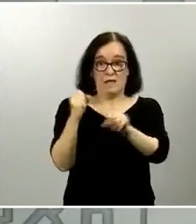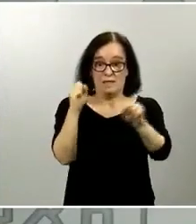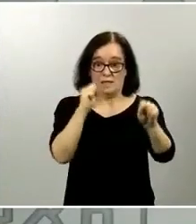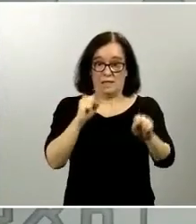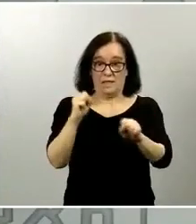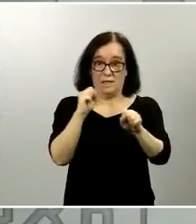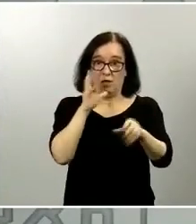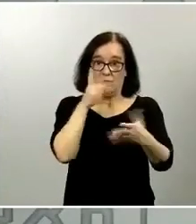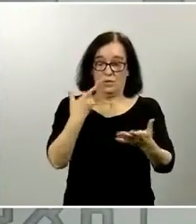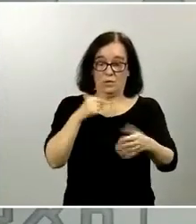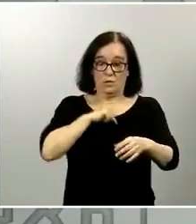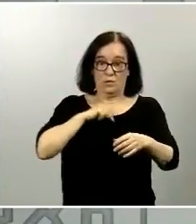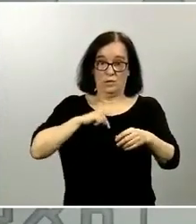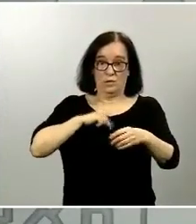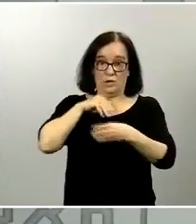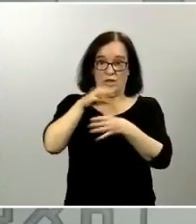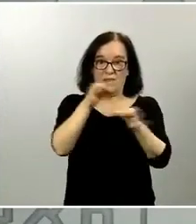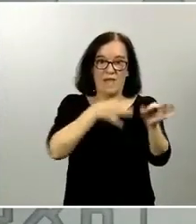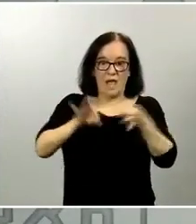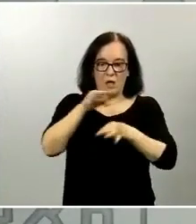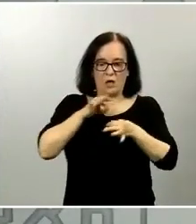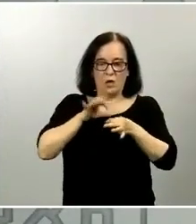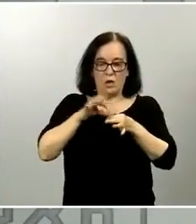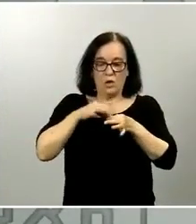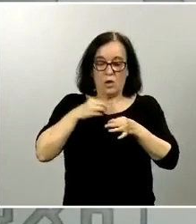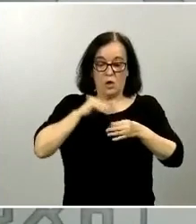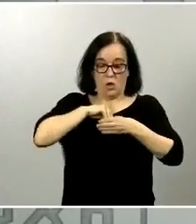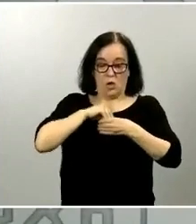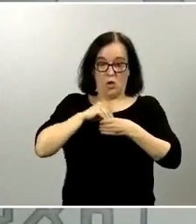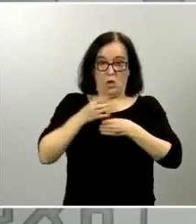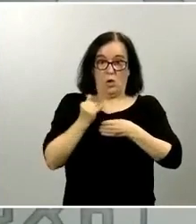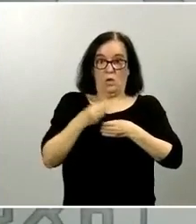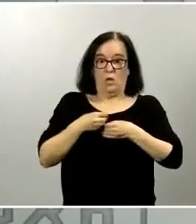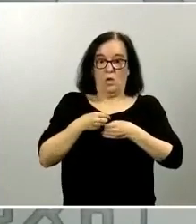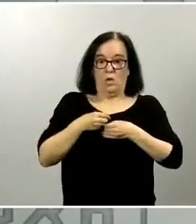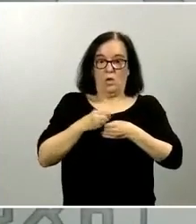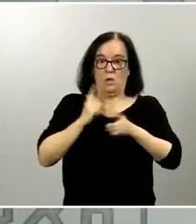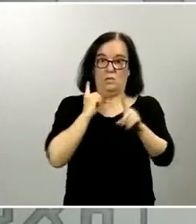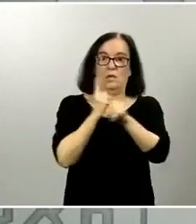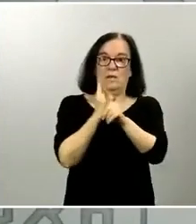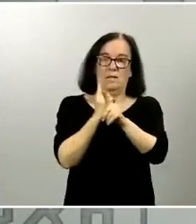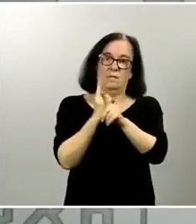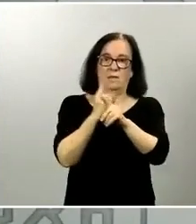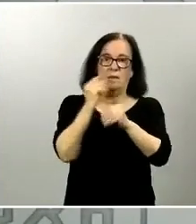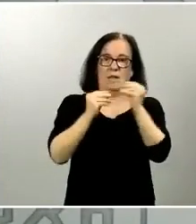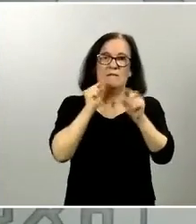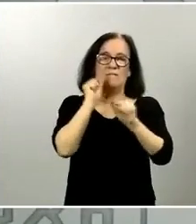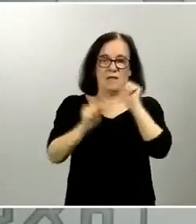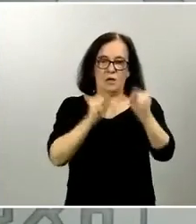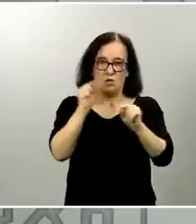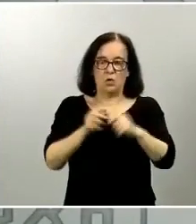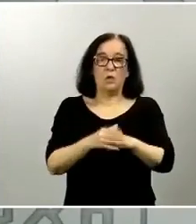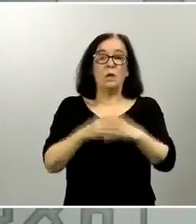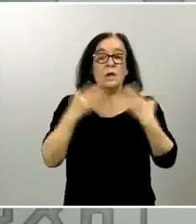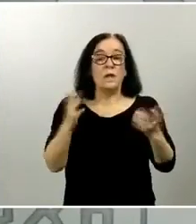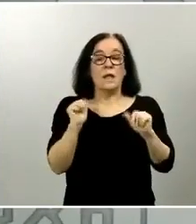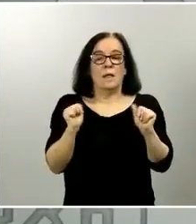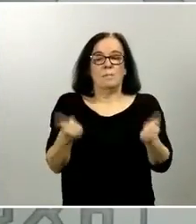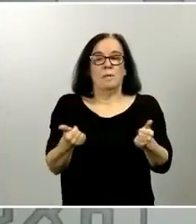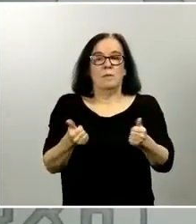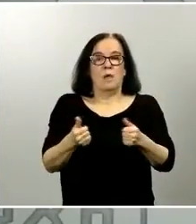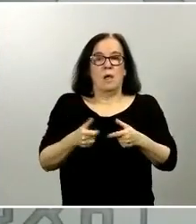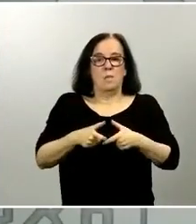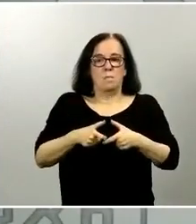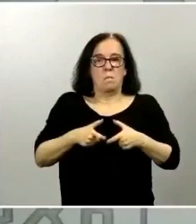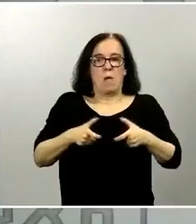que son son lo que produce el cuerpo cuando se enfrenta al virus por decirlo de alguna manera entonces empiezan a aumentar en los